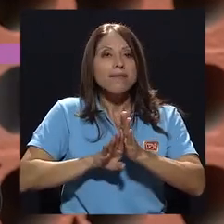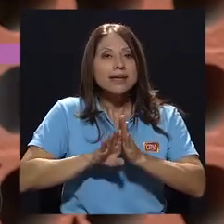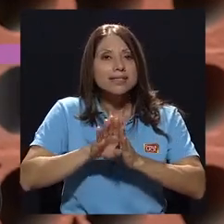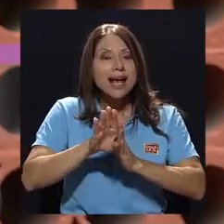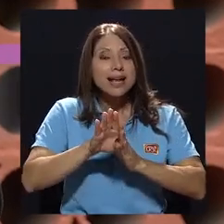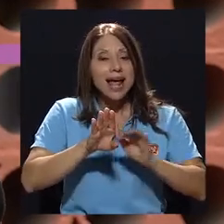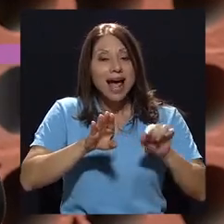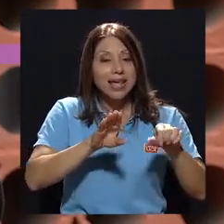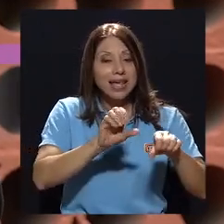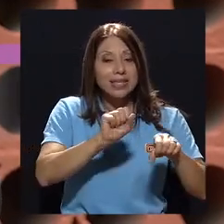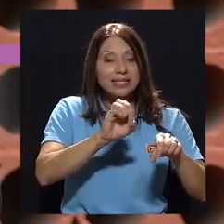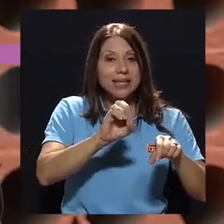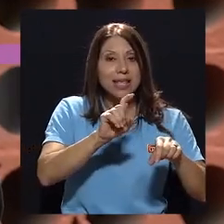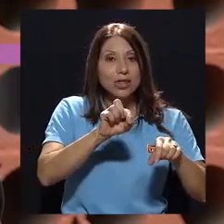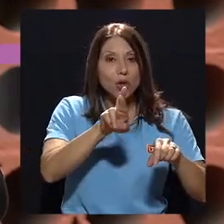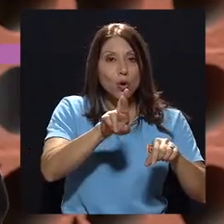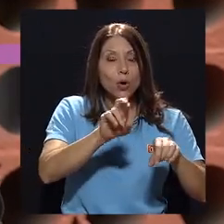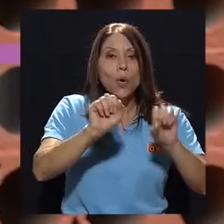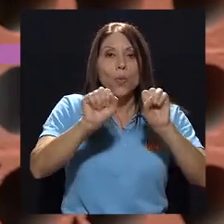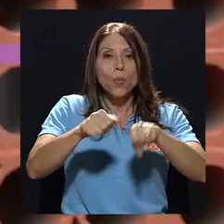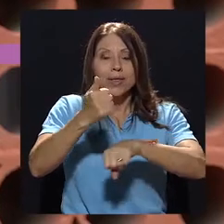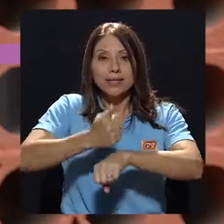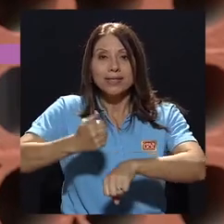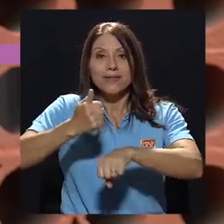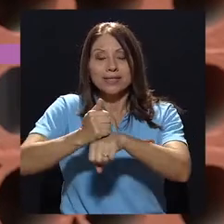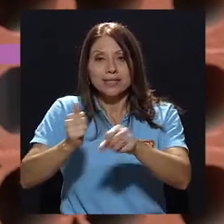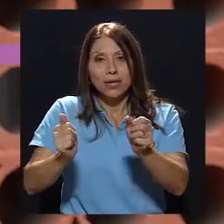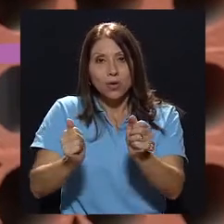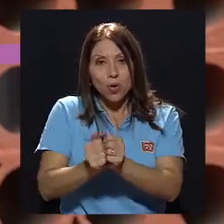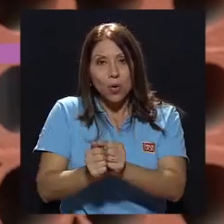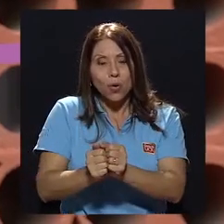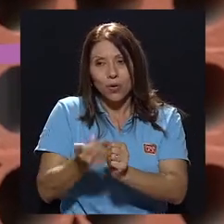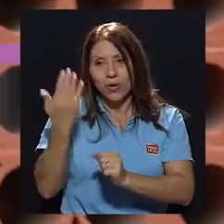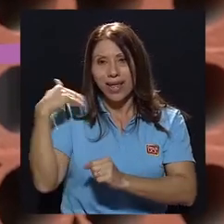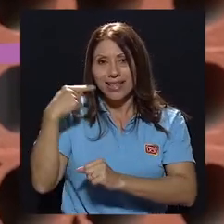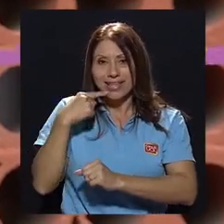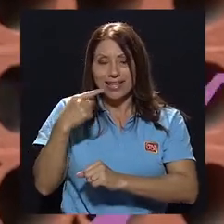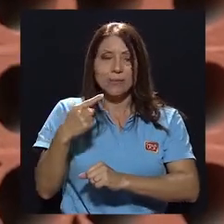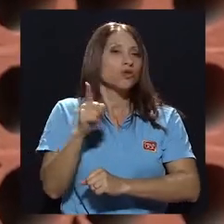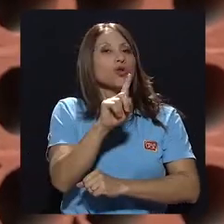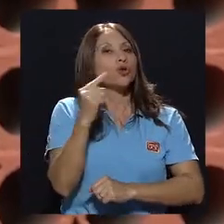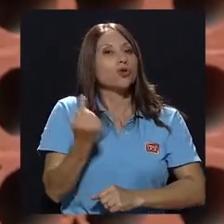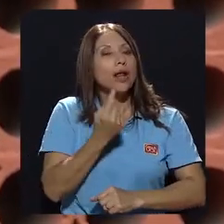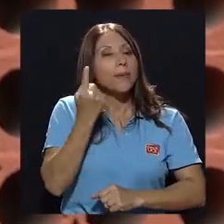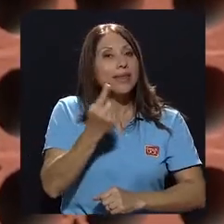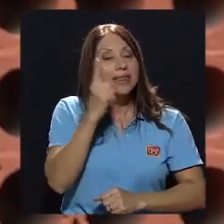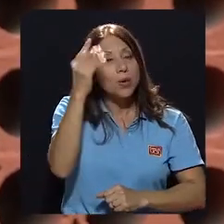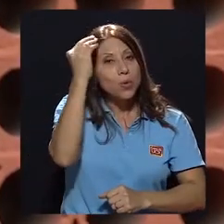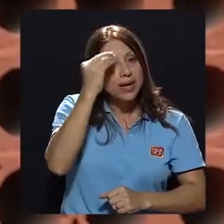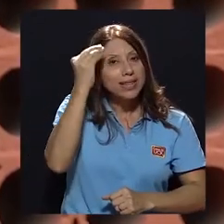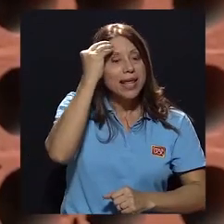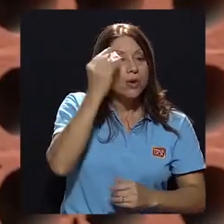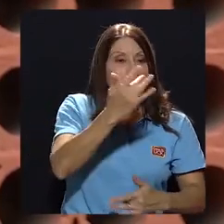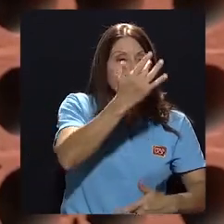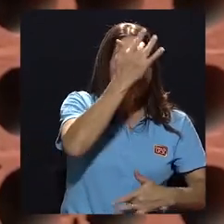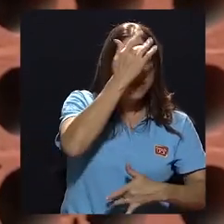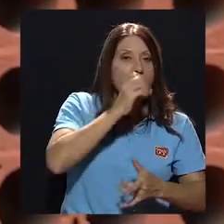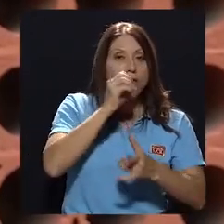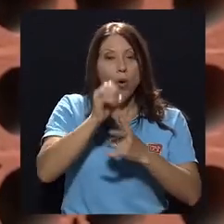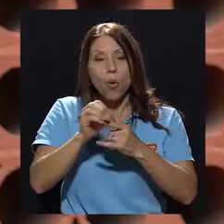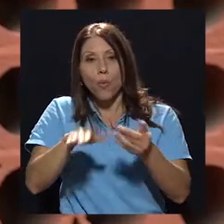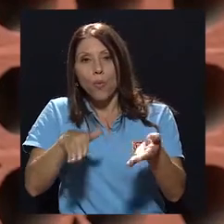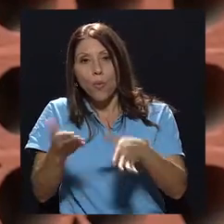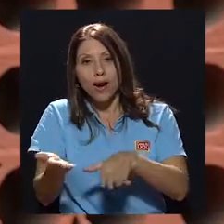pudiesen ser definidos sobre la base, lo que llamamos los determinantes de la salud, que no solamente sea un criterio de enfermedad o muerte, por ejemplo,